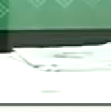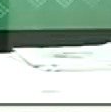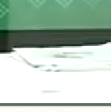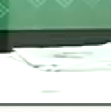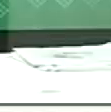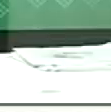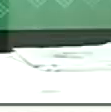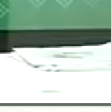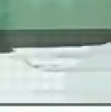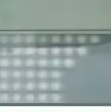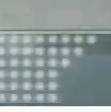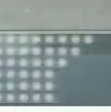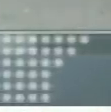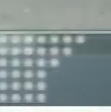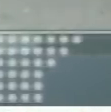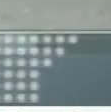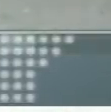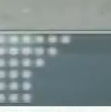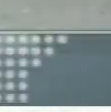14 días.